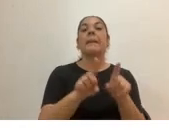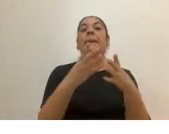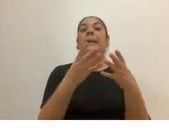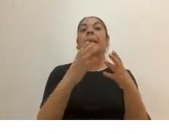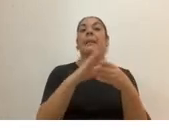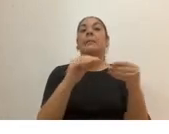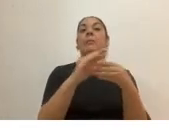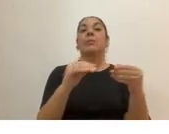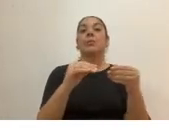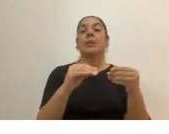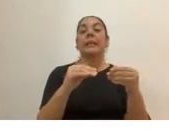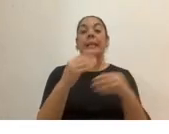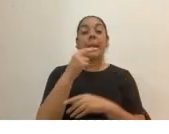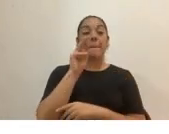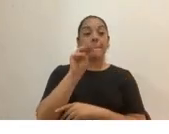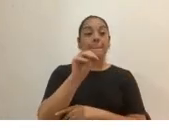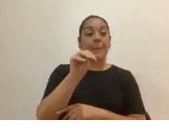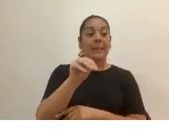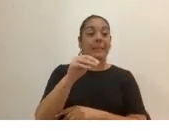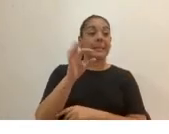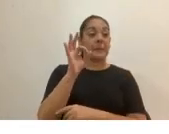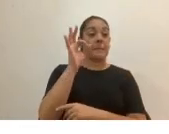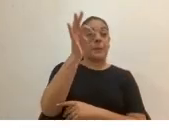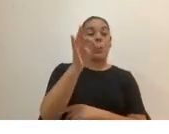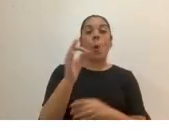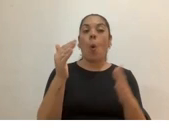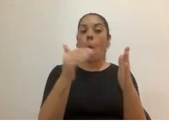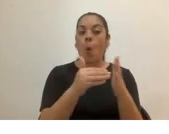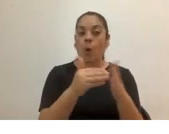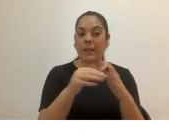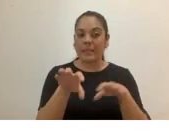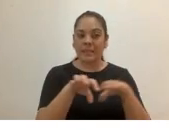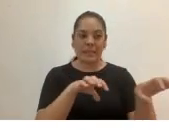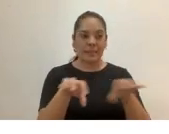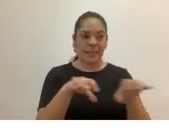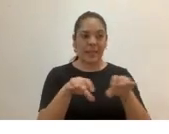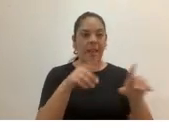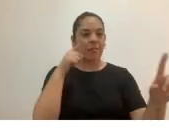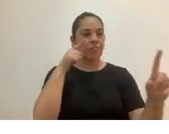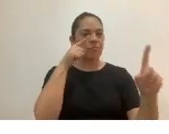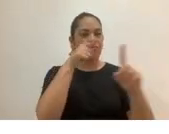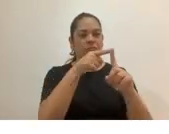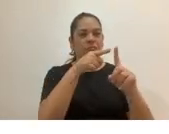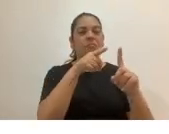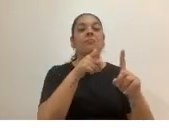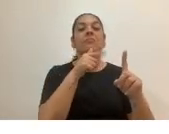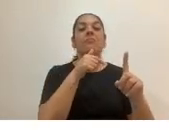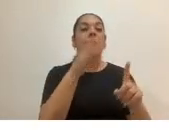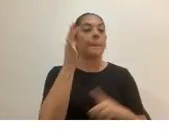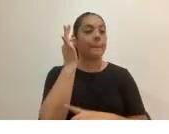el martes tenemos otra actividad es una actividad dirigida a mujeres